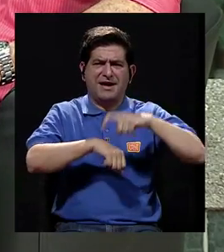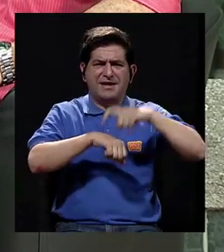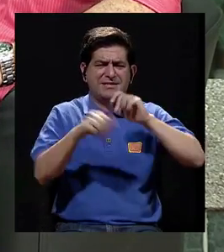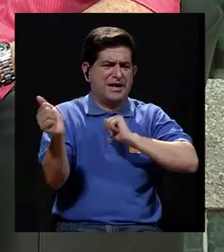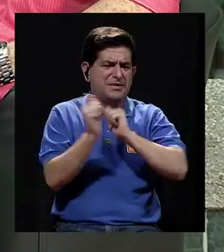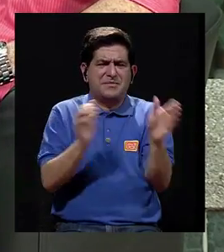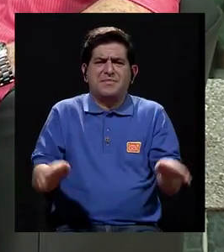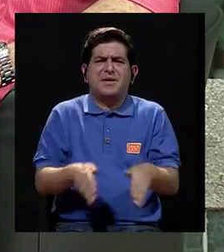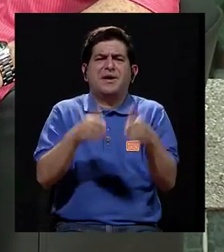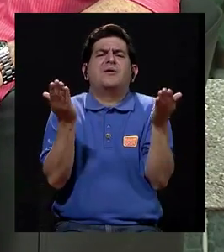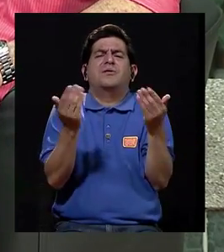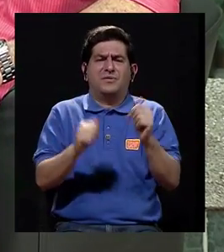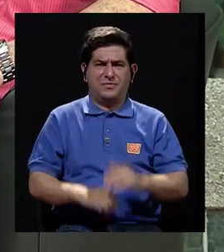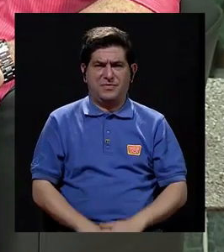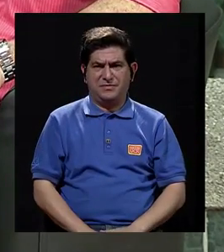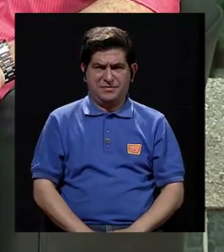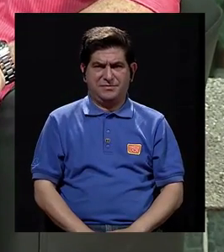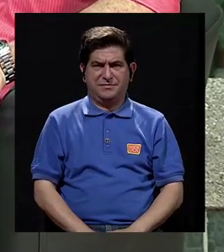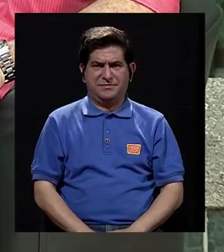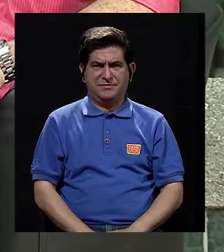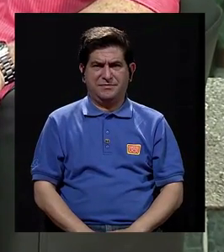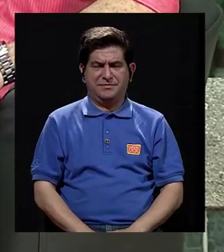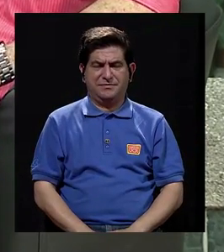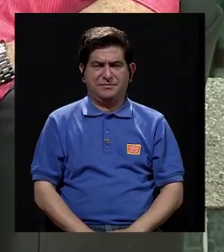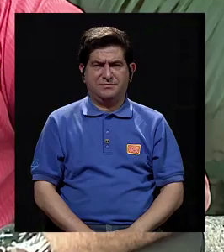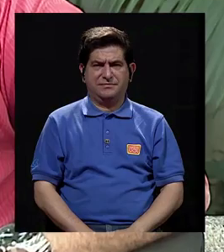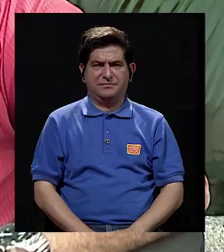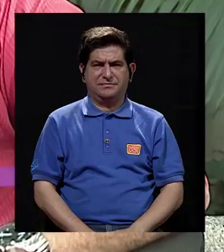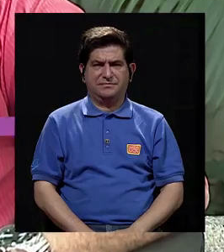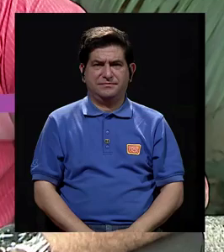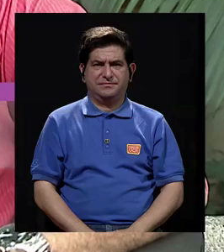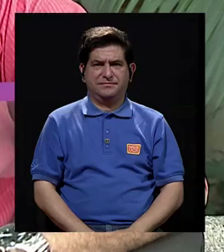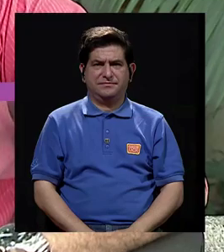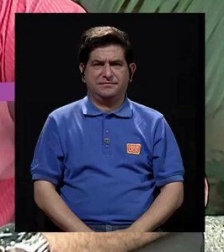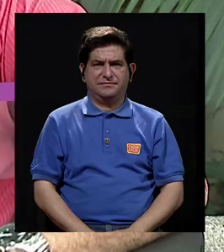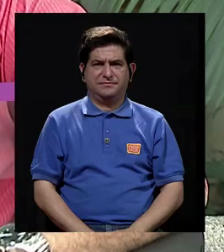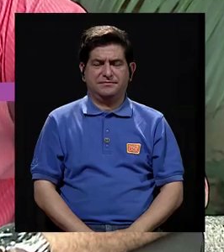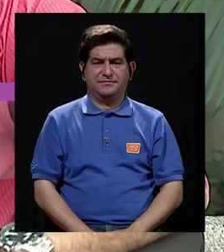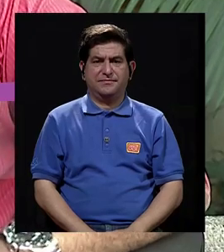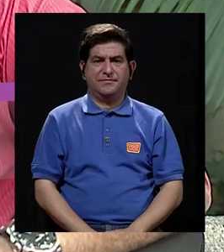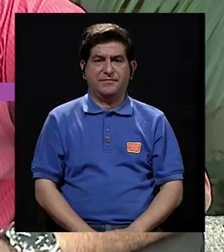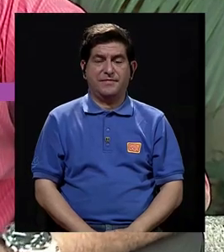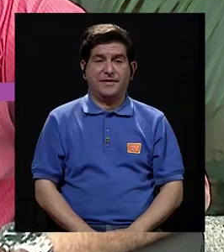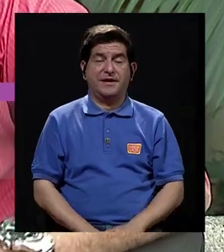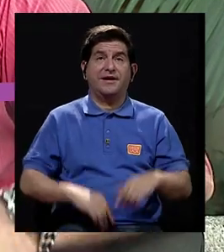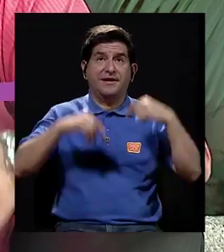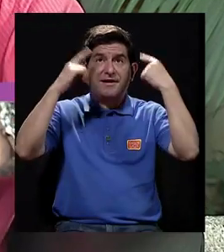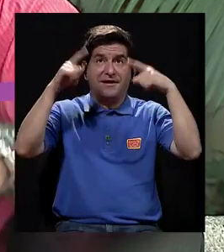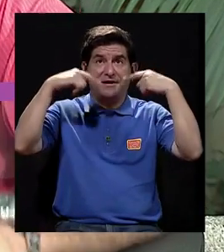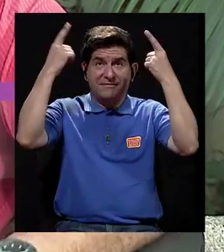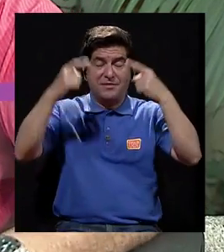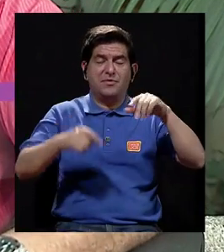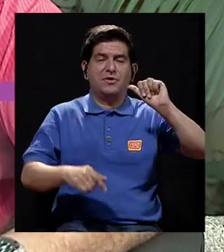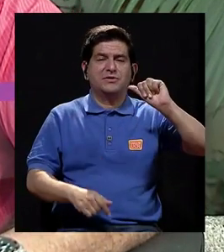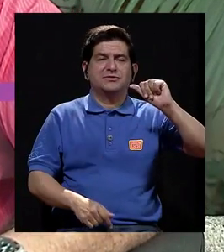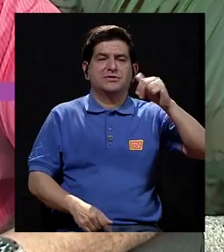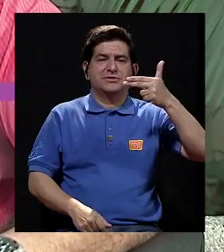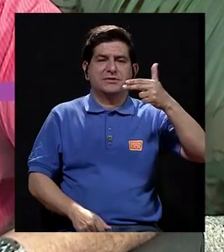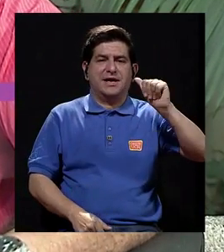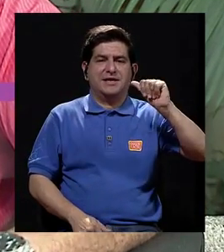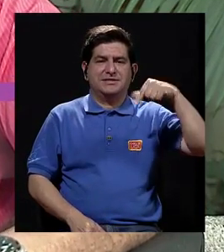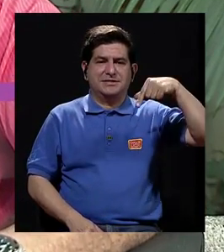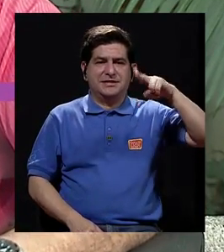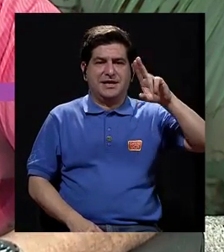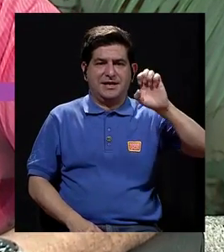¿Cómo lograr pasar esta etapa? ¿Cómo superarla? Ok. Los famosos hachaques usualmente